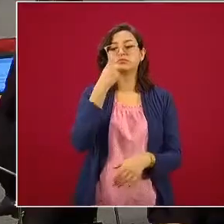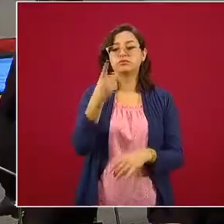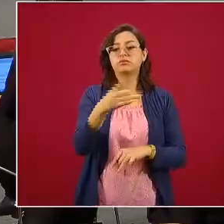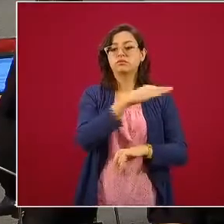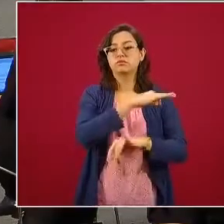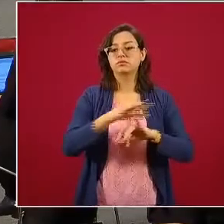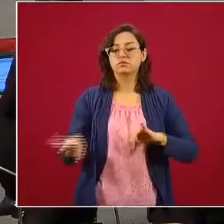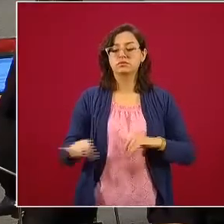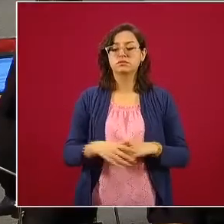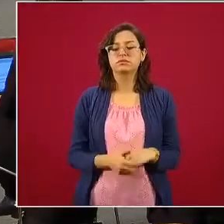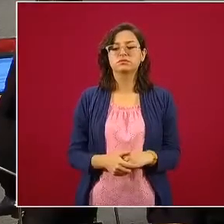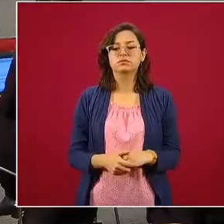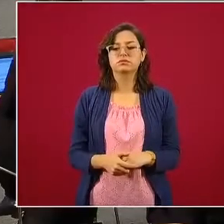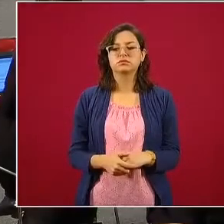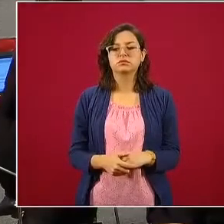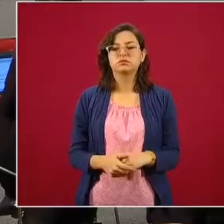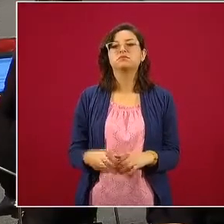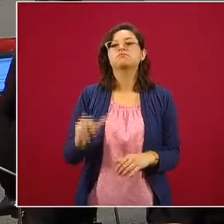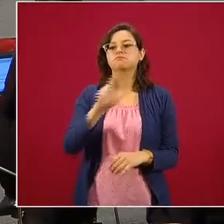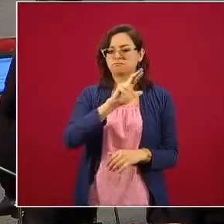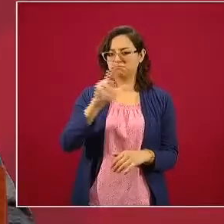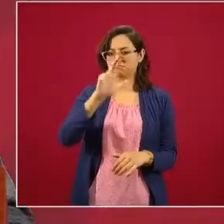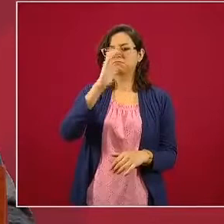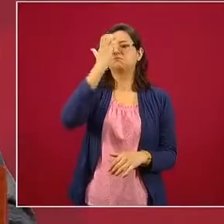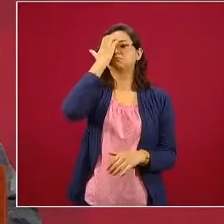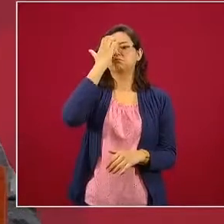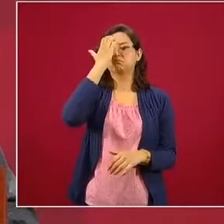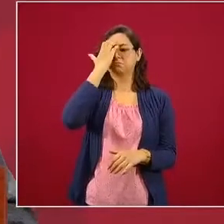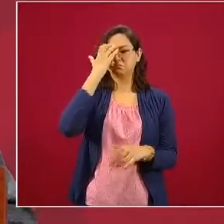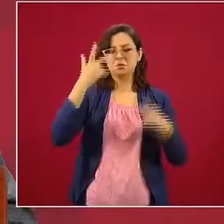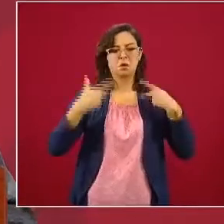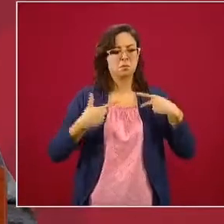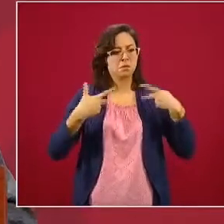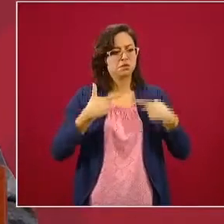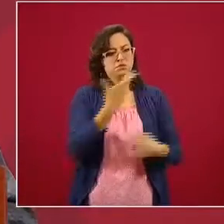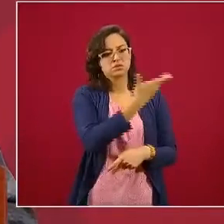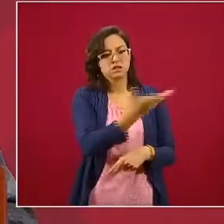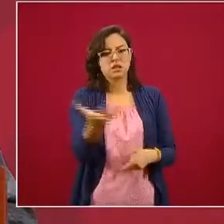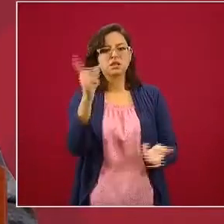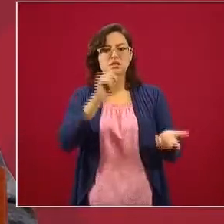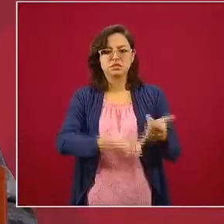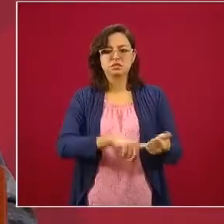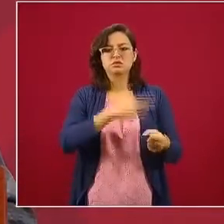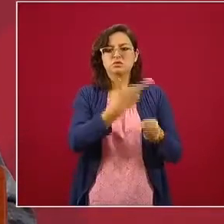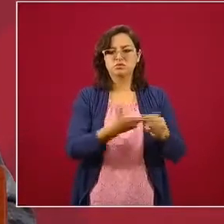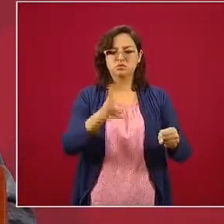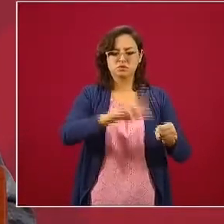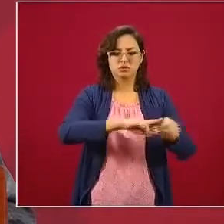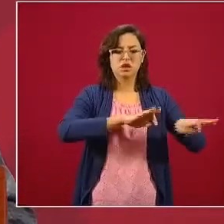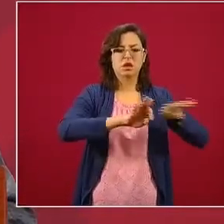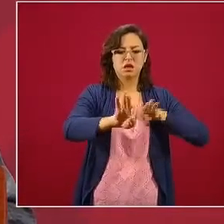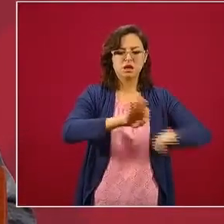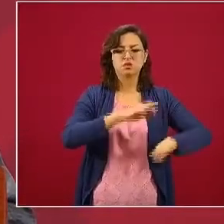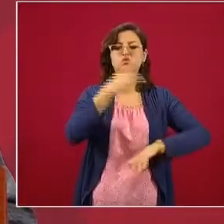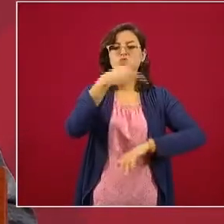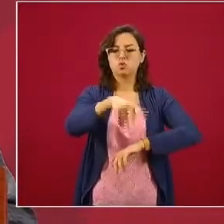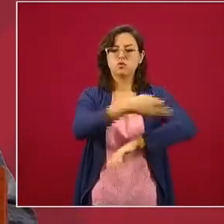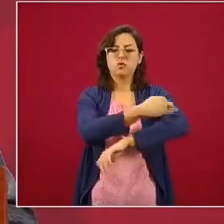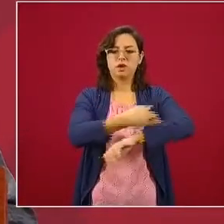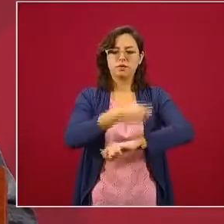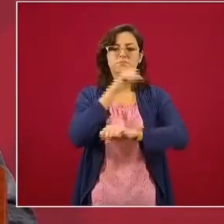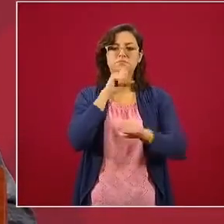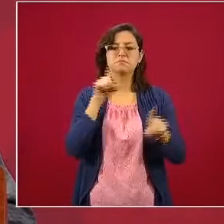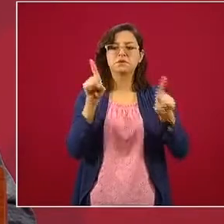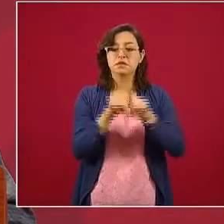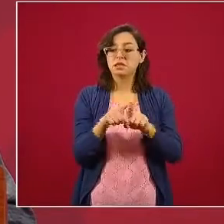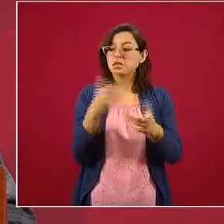reconocimiento al personal médico, a sus familiares y en esta ocasión y de manera especial al sector